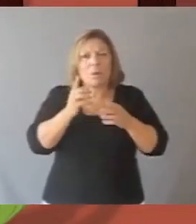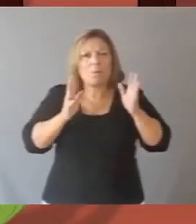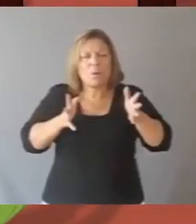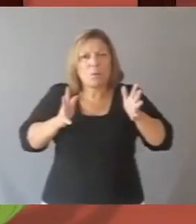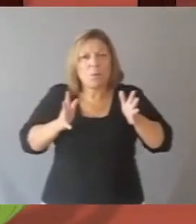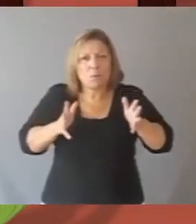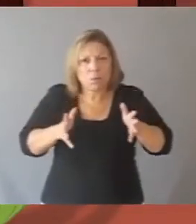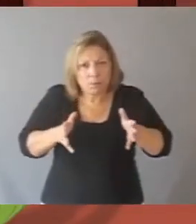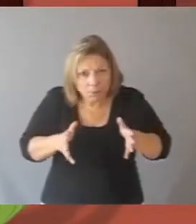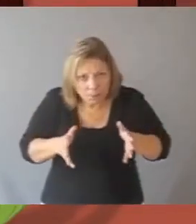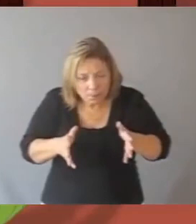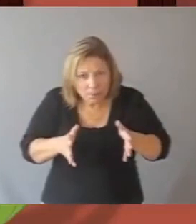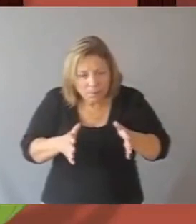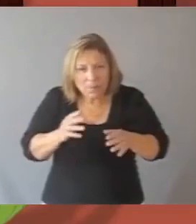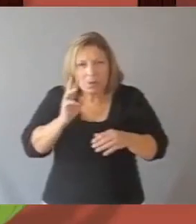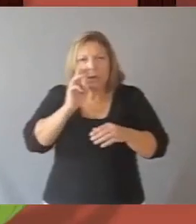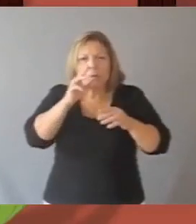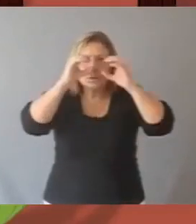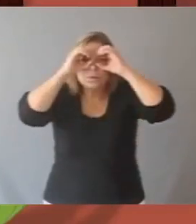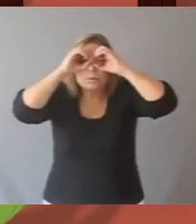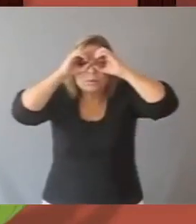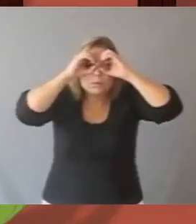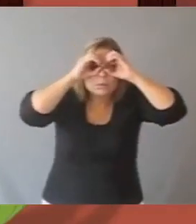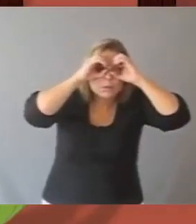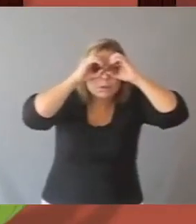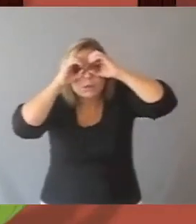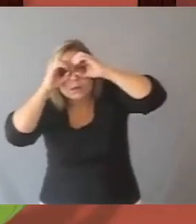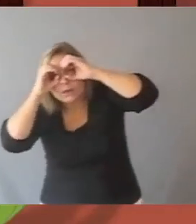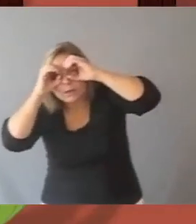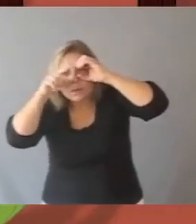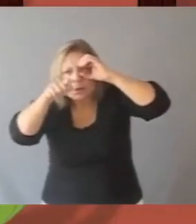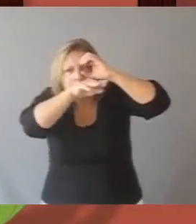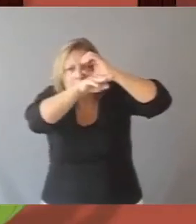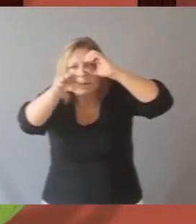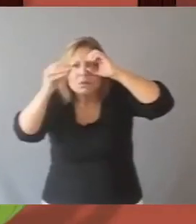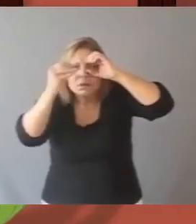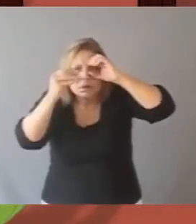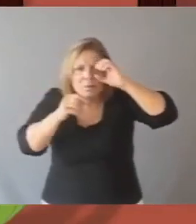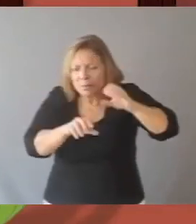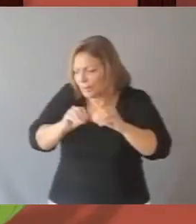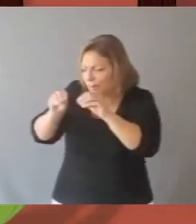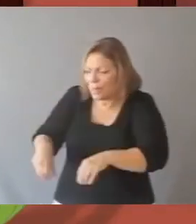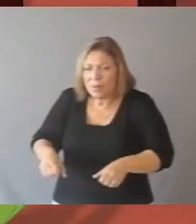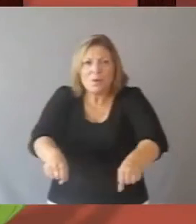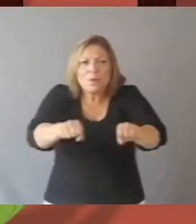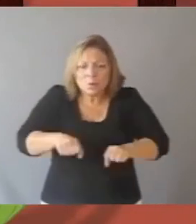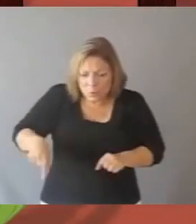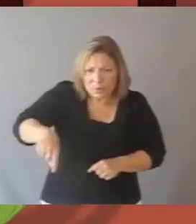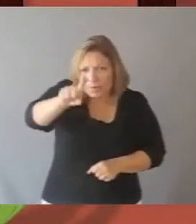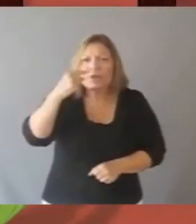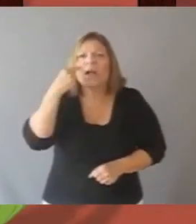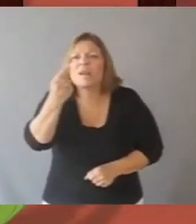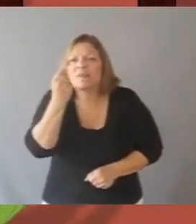cuando se detuvo. Los hombres que iban adentro miraron con anteojos aquella cosa atravesada en el río y mandaron un bote a ver qué